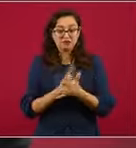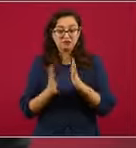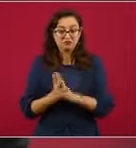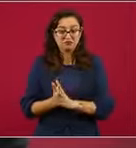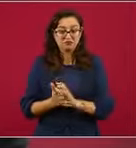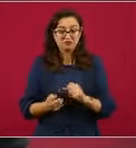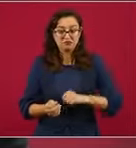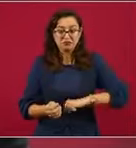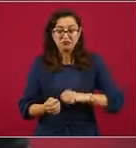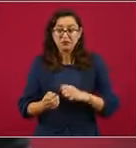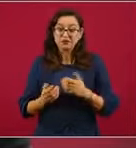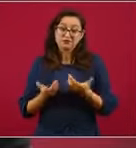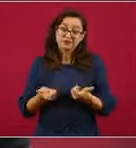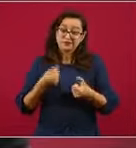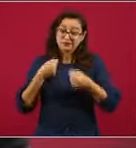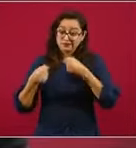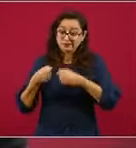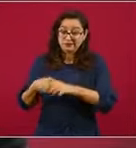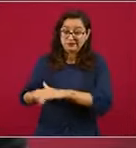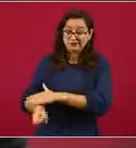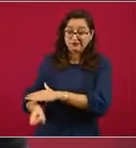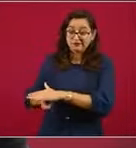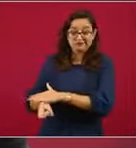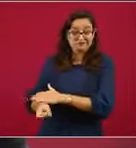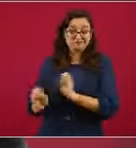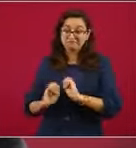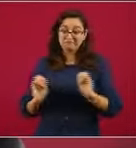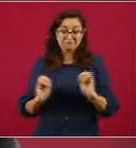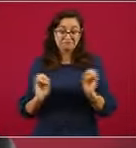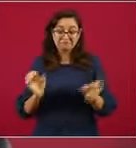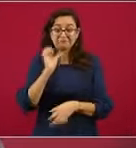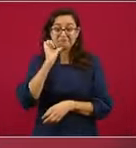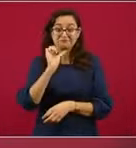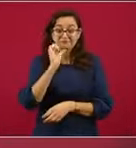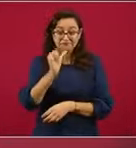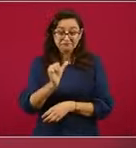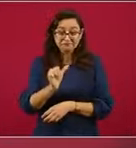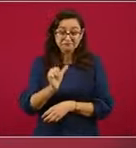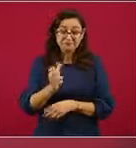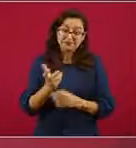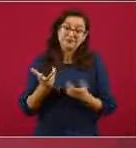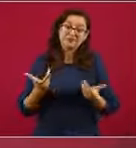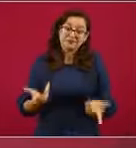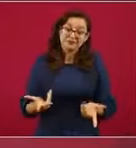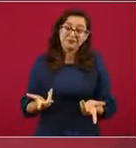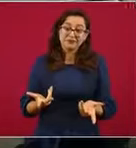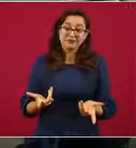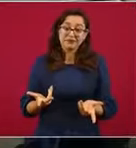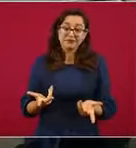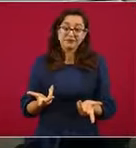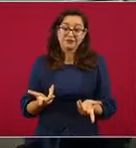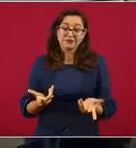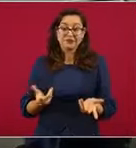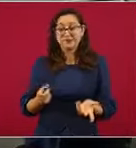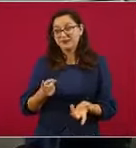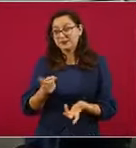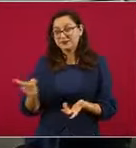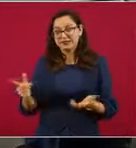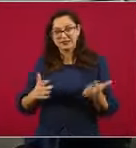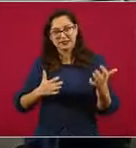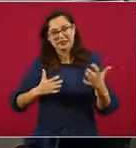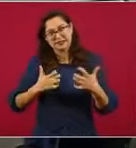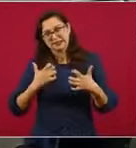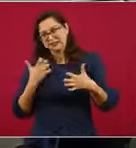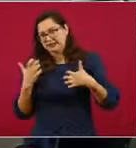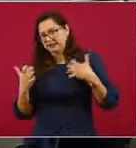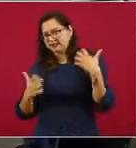Entonces hay mucha desesperación y se jalan los pelos y